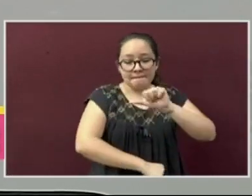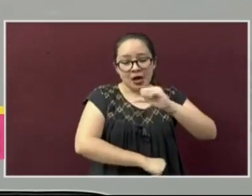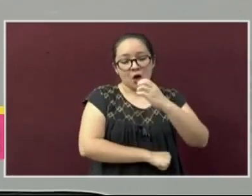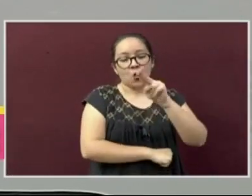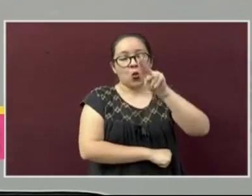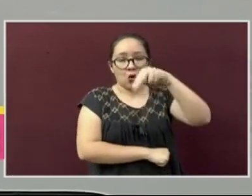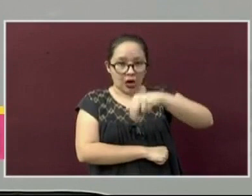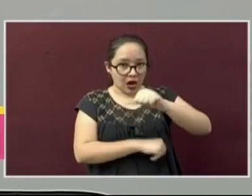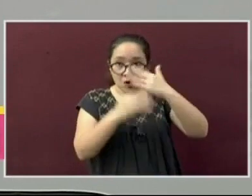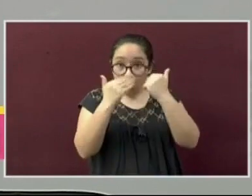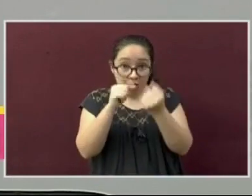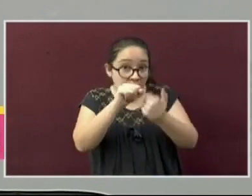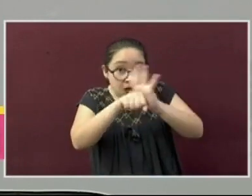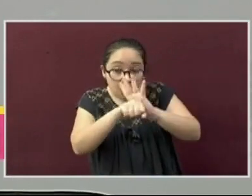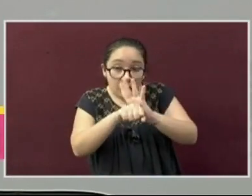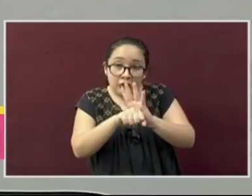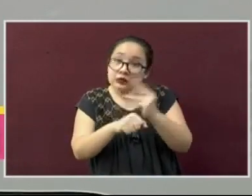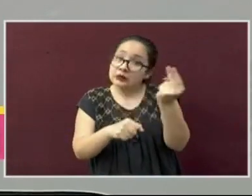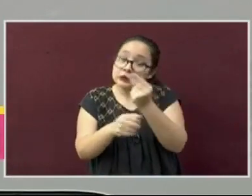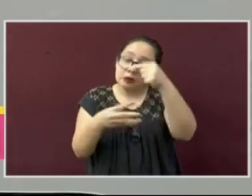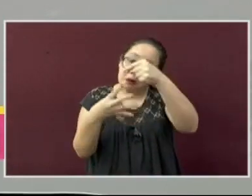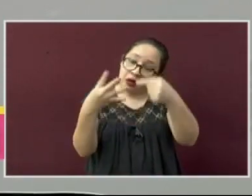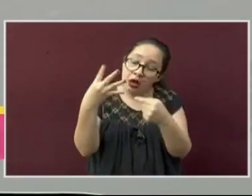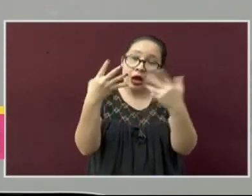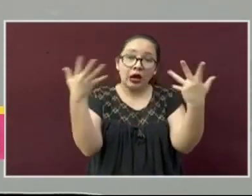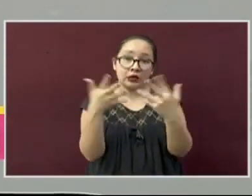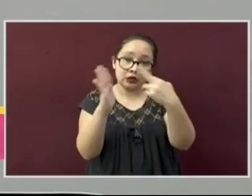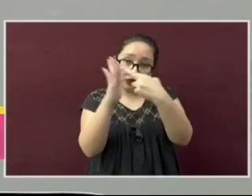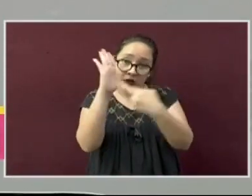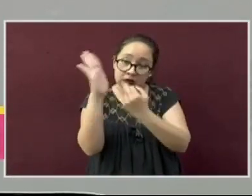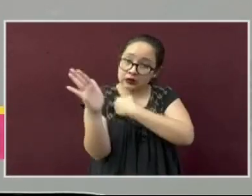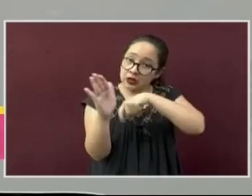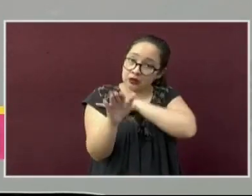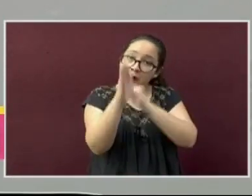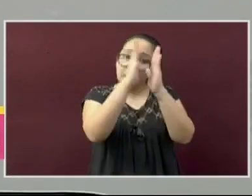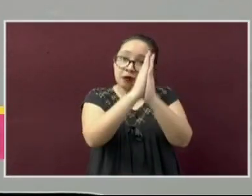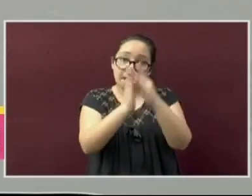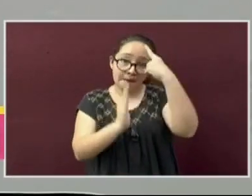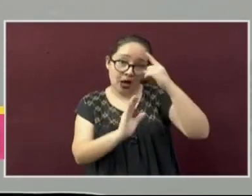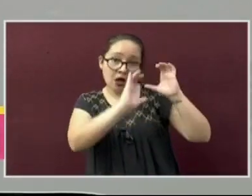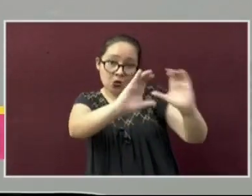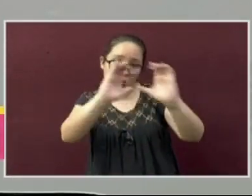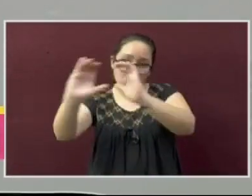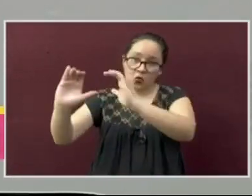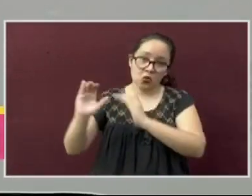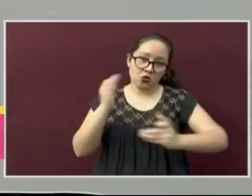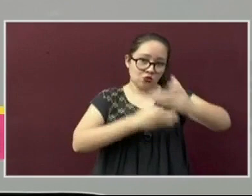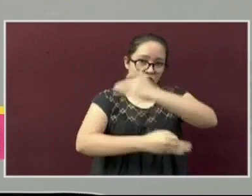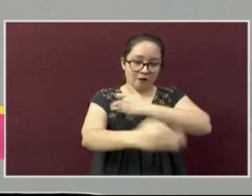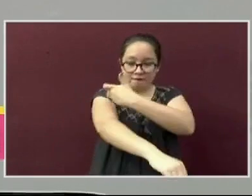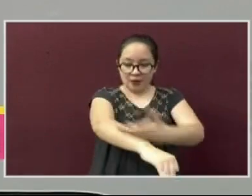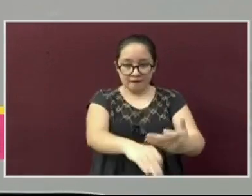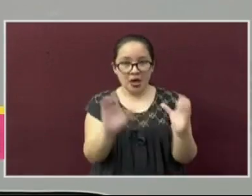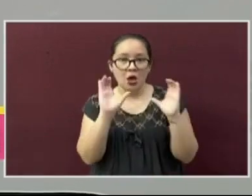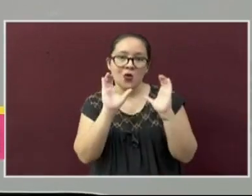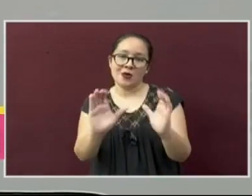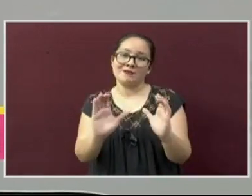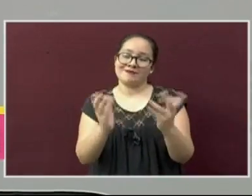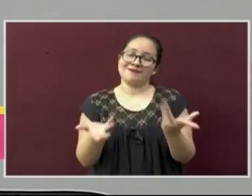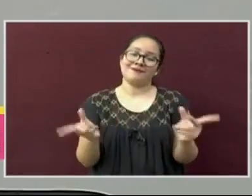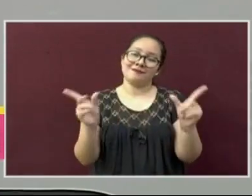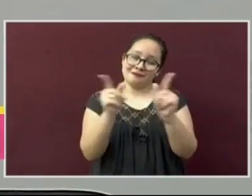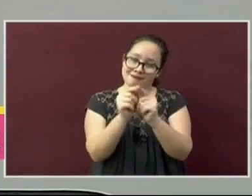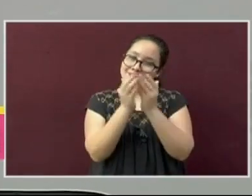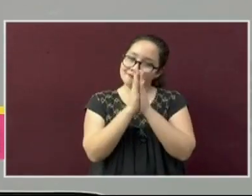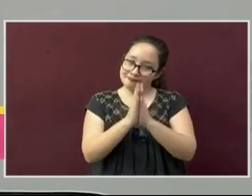lo que contamos. Asegúrate siempre de realizar todas las medidas preventivas por tu salud y la de los tuyos, porque si te cuidas tú, nos